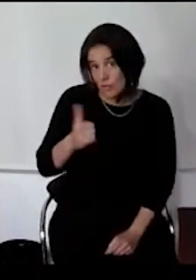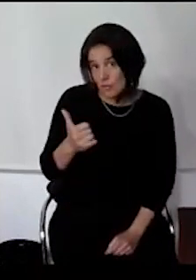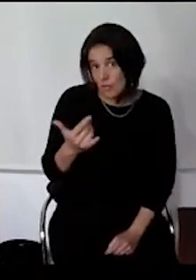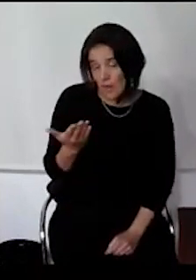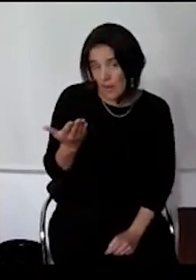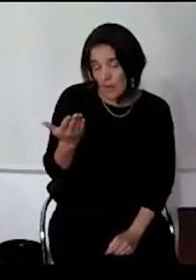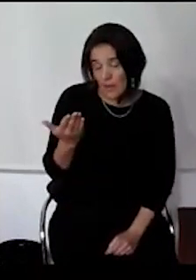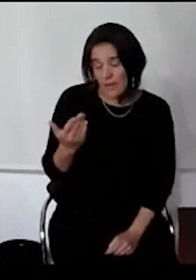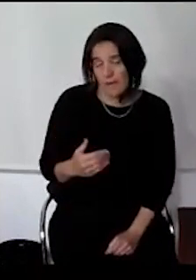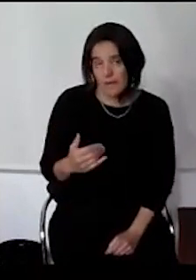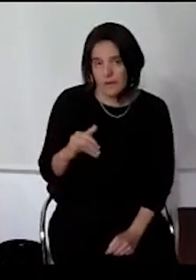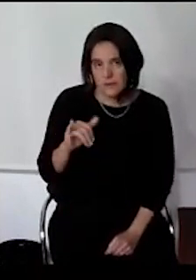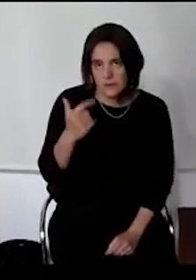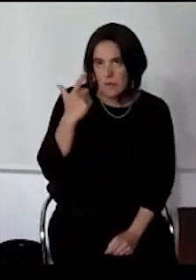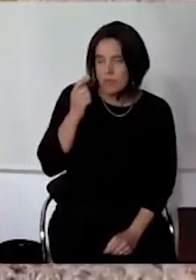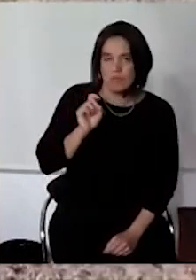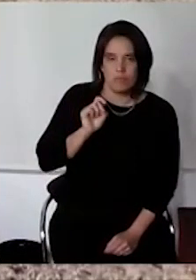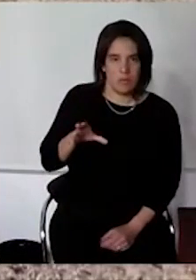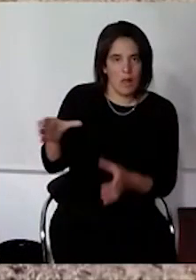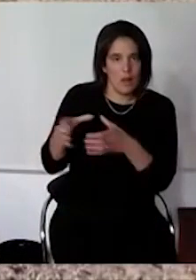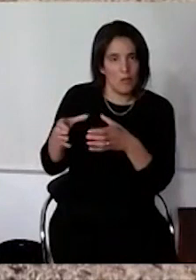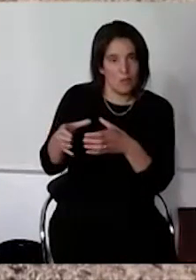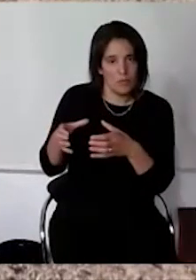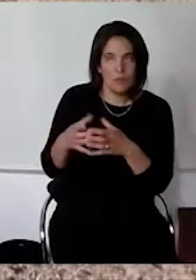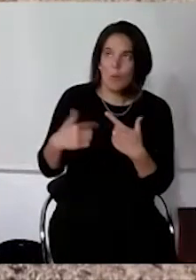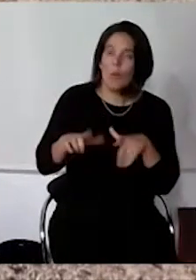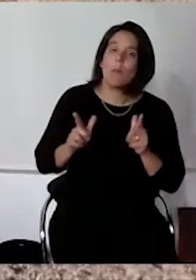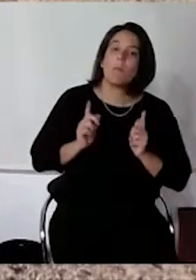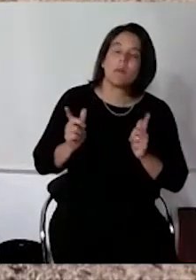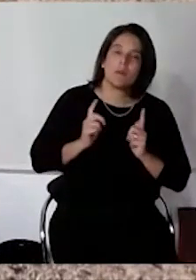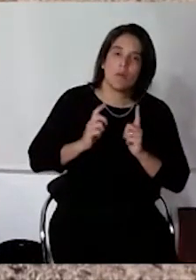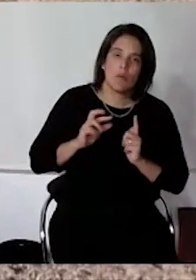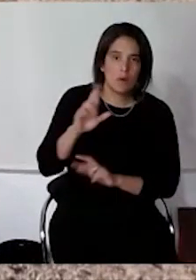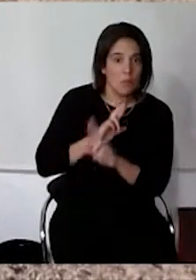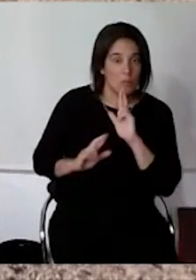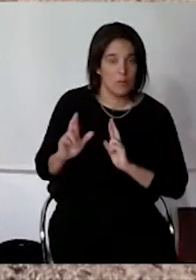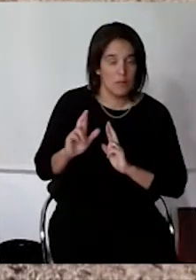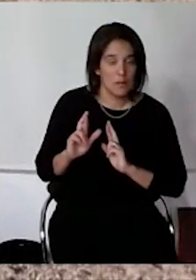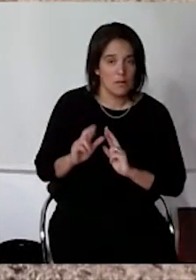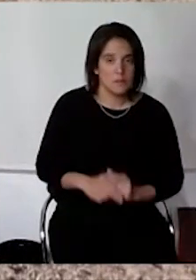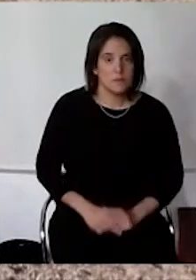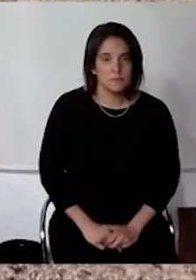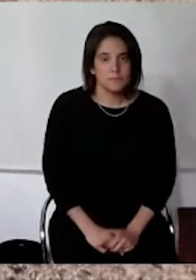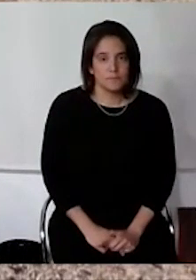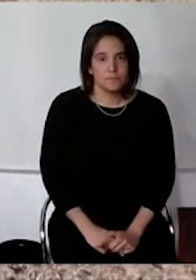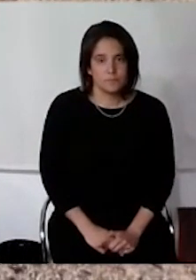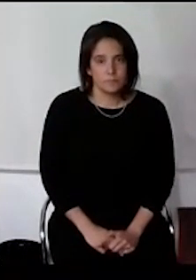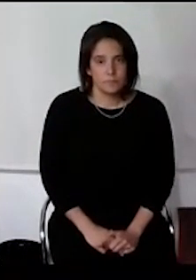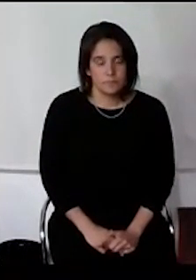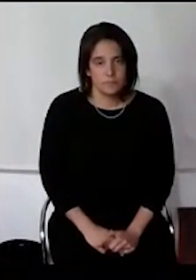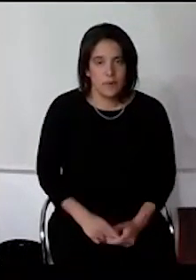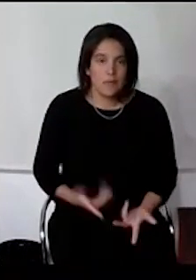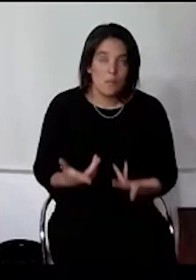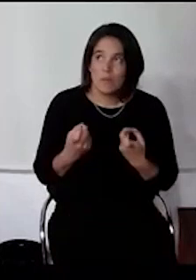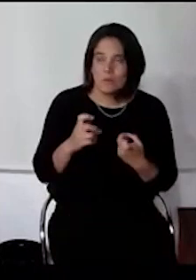la comisión y realmente estamos esperando a que pase al Ejecutivo lo antes